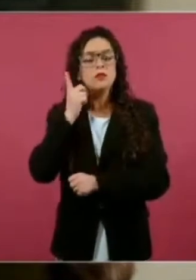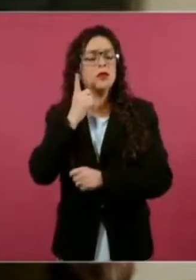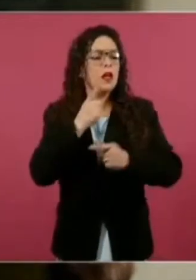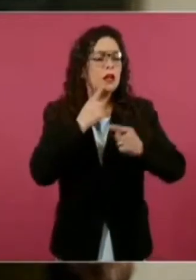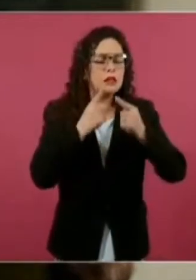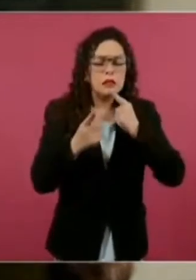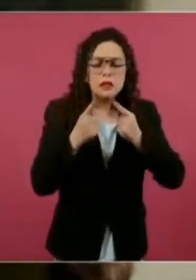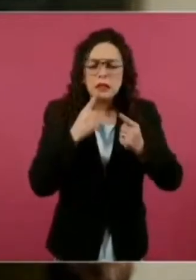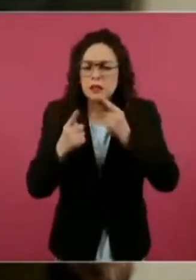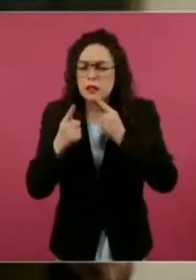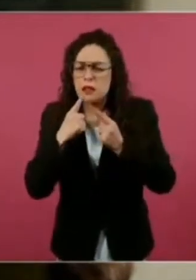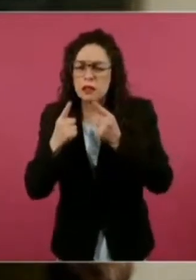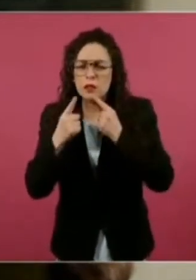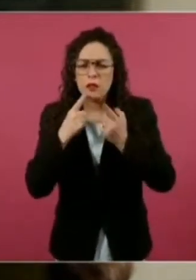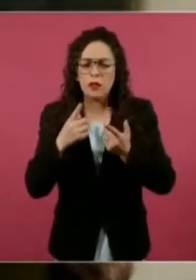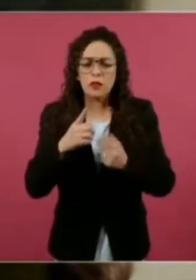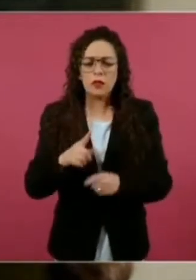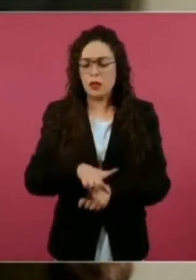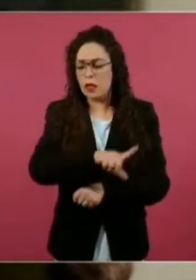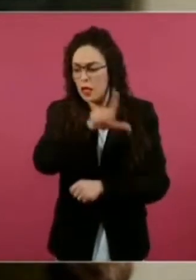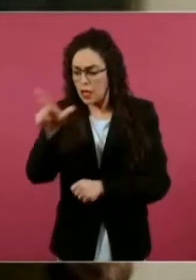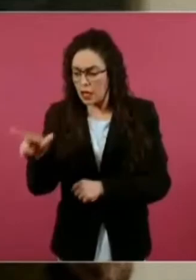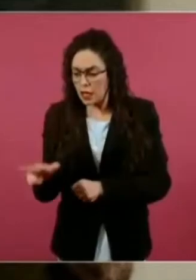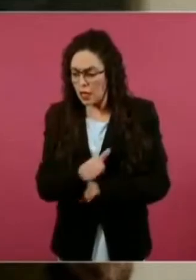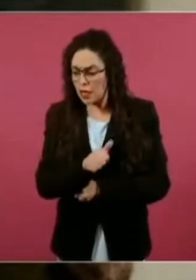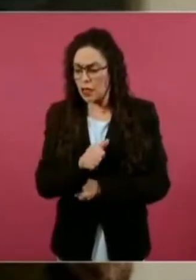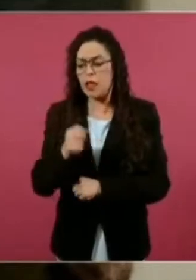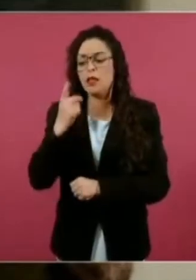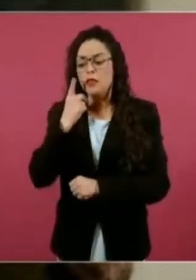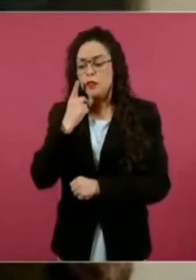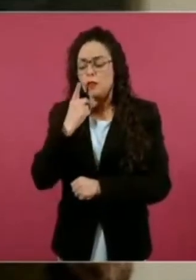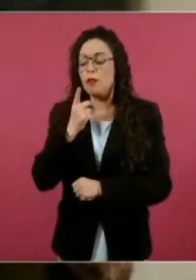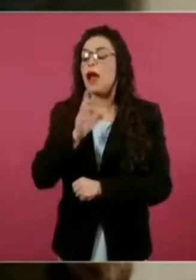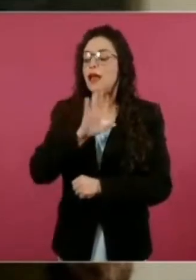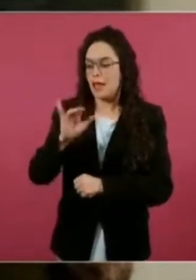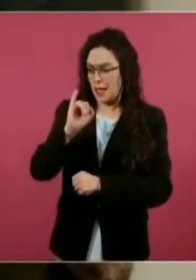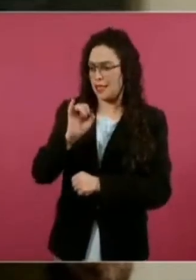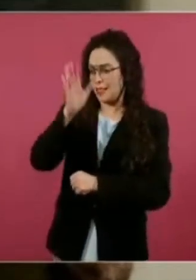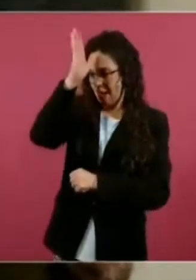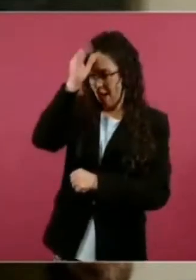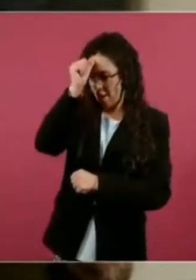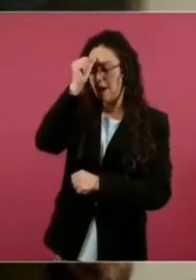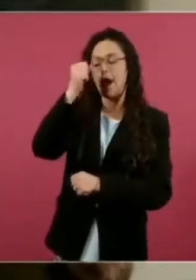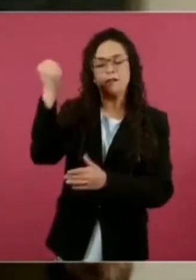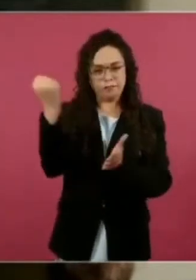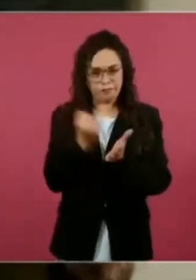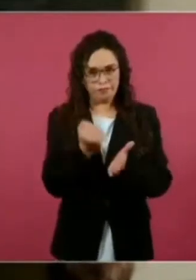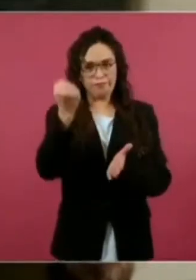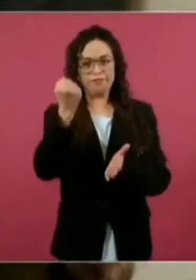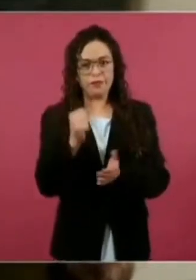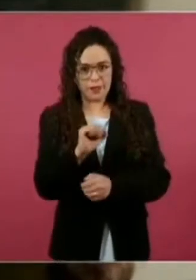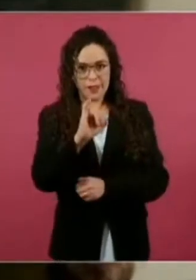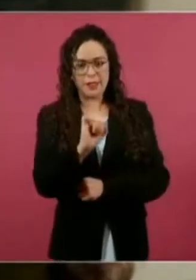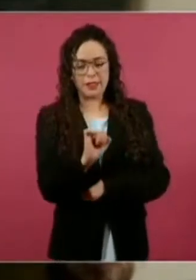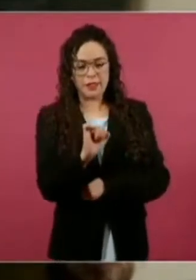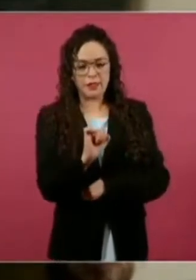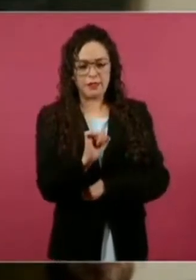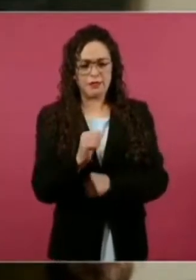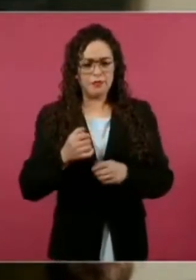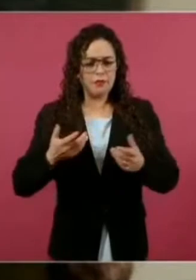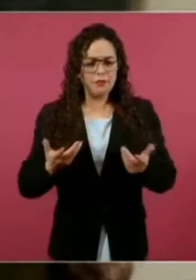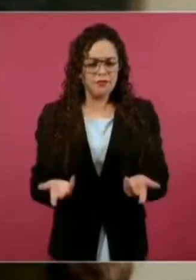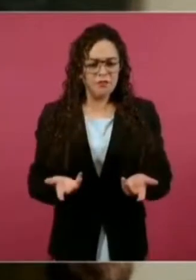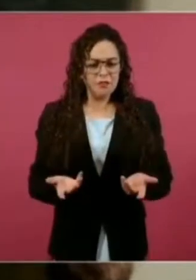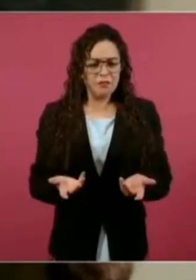todos los diputados se pusieran de acuerdo y lo votaran por unanimidad. ¿Qué impedía de que esta reforma se pudiera